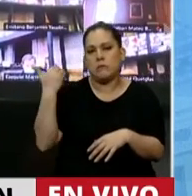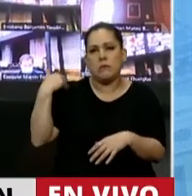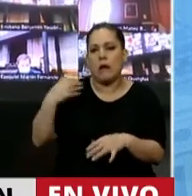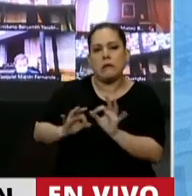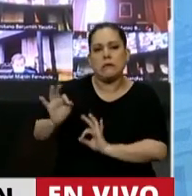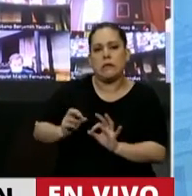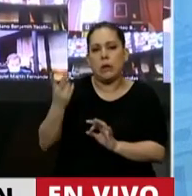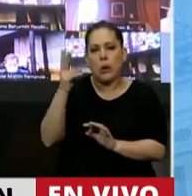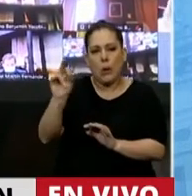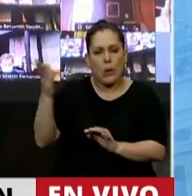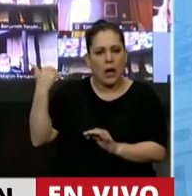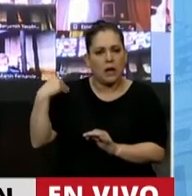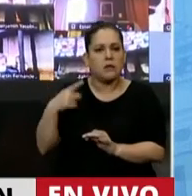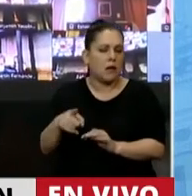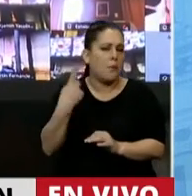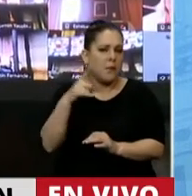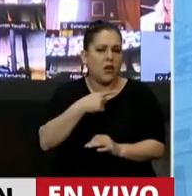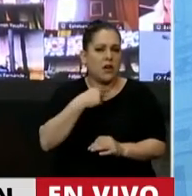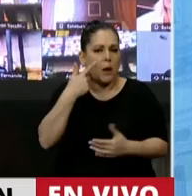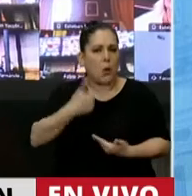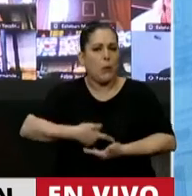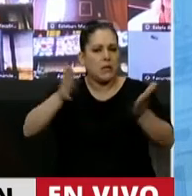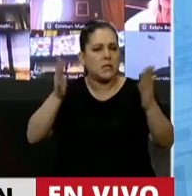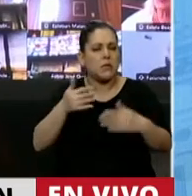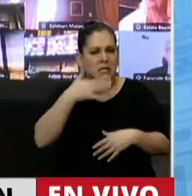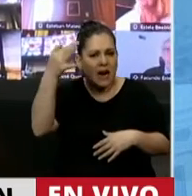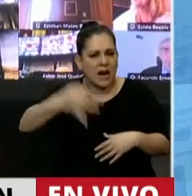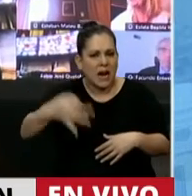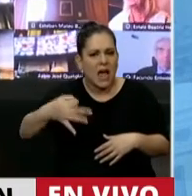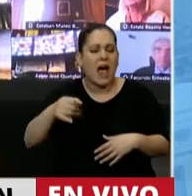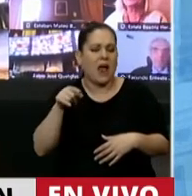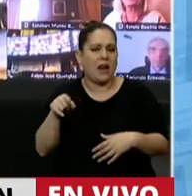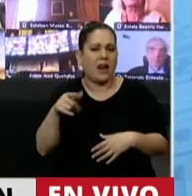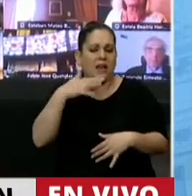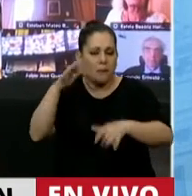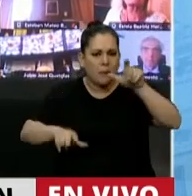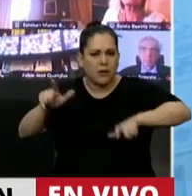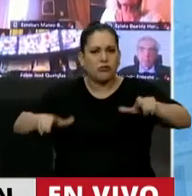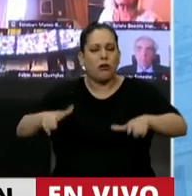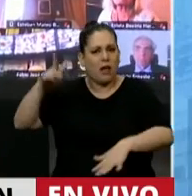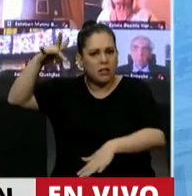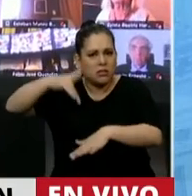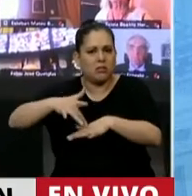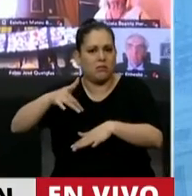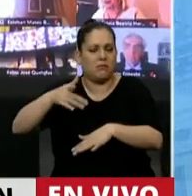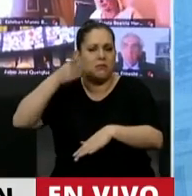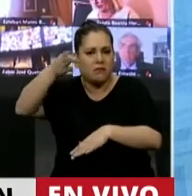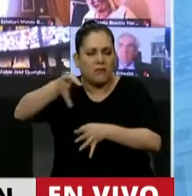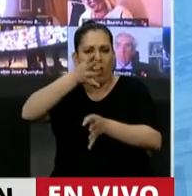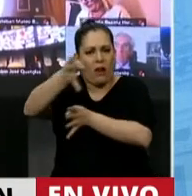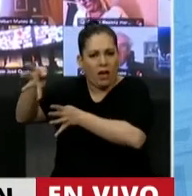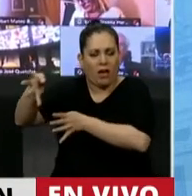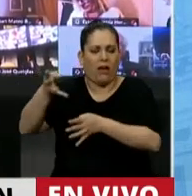siglo XX, pero sobre todo visibilizar el coraje de nuestros héroes de Malvinas, veteranos,